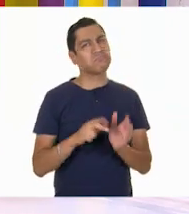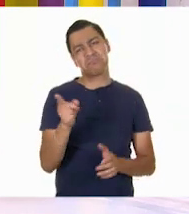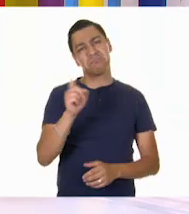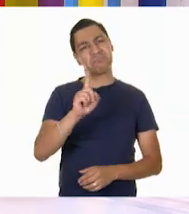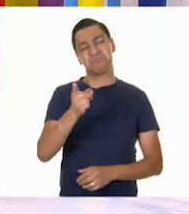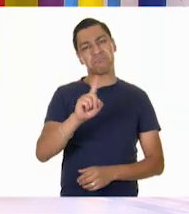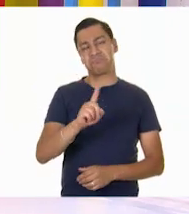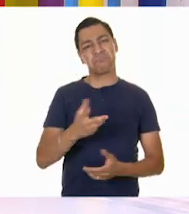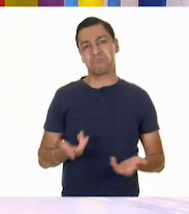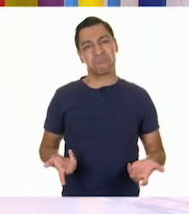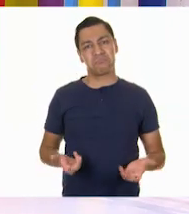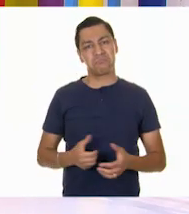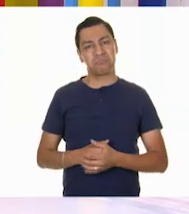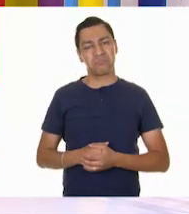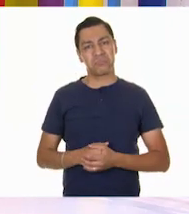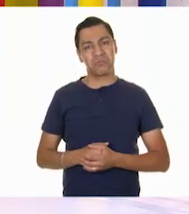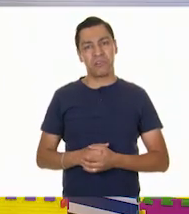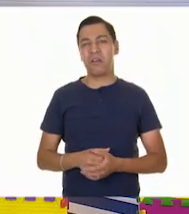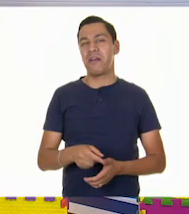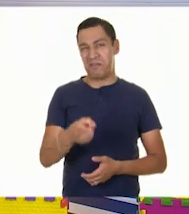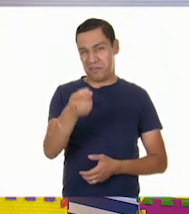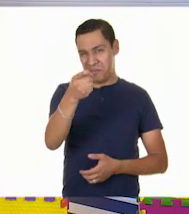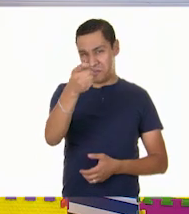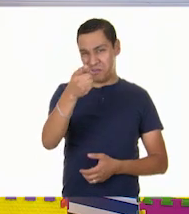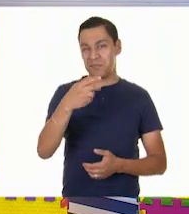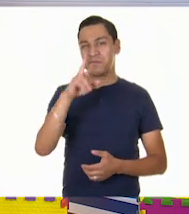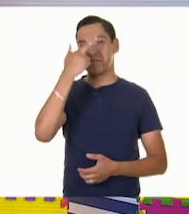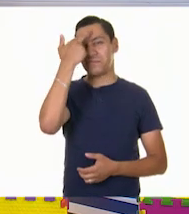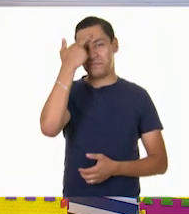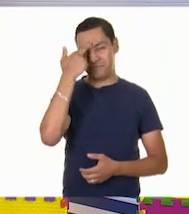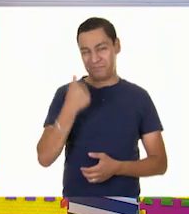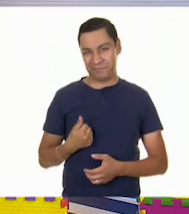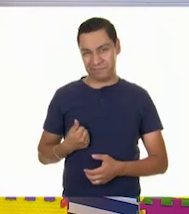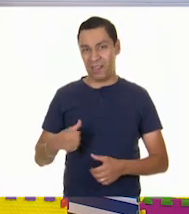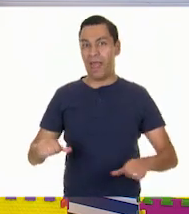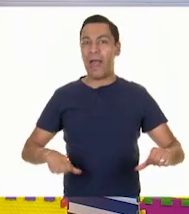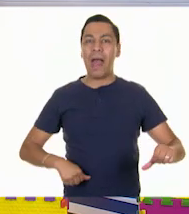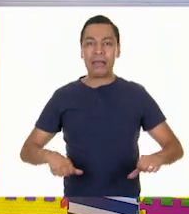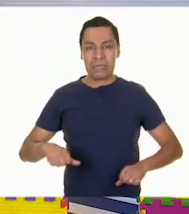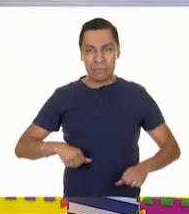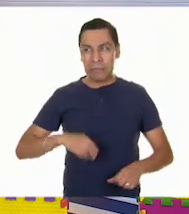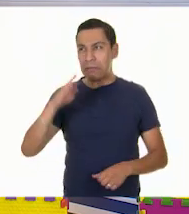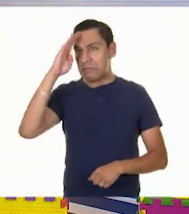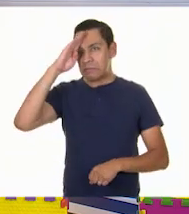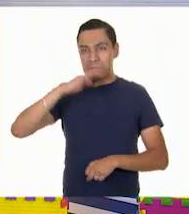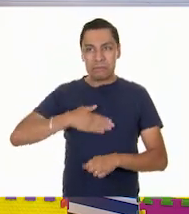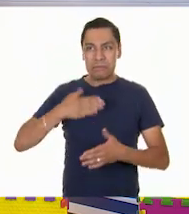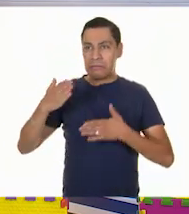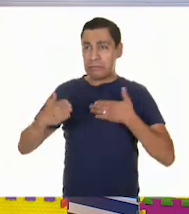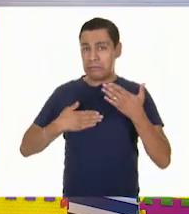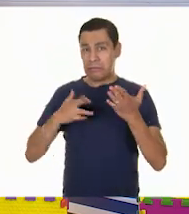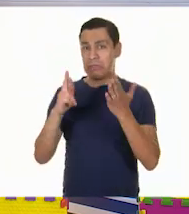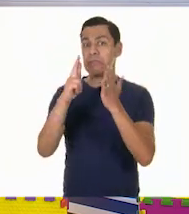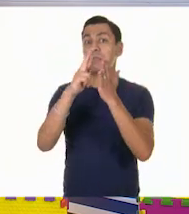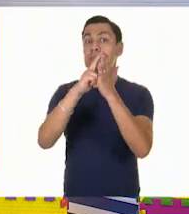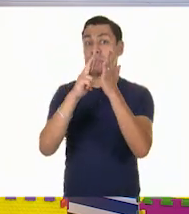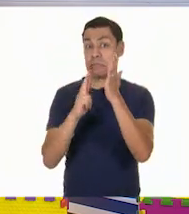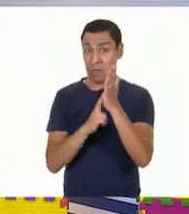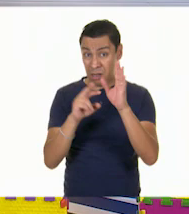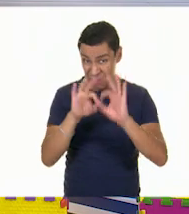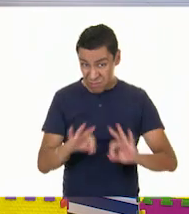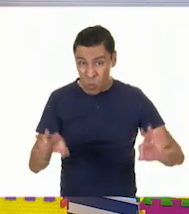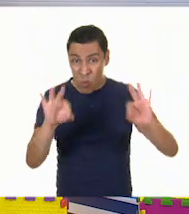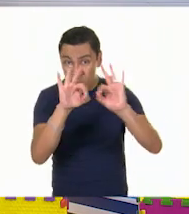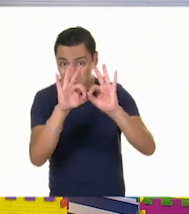no. Creo que no, maestra. Efectivamente, Pepe. En las actividades recreativas, las reglas no juegan un papel tan importante, a